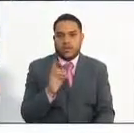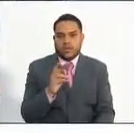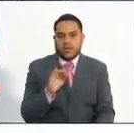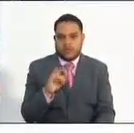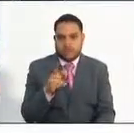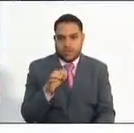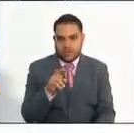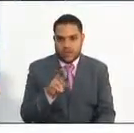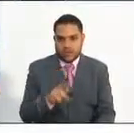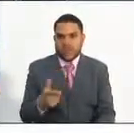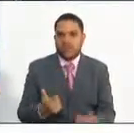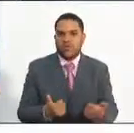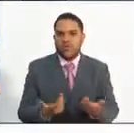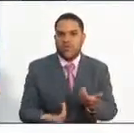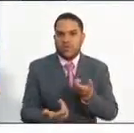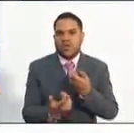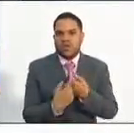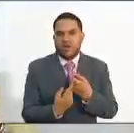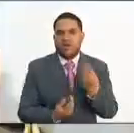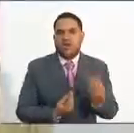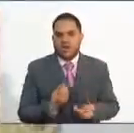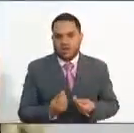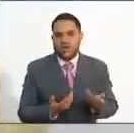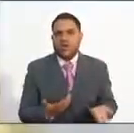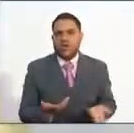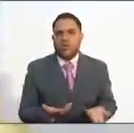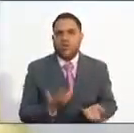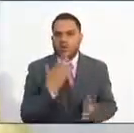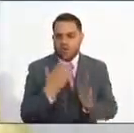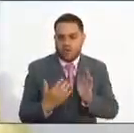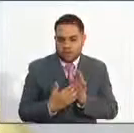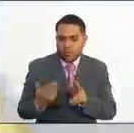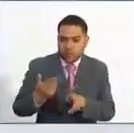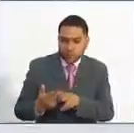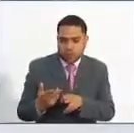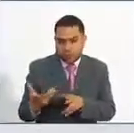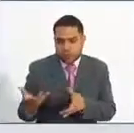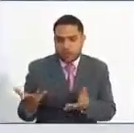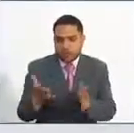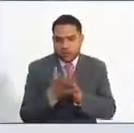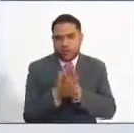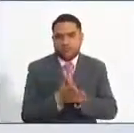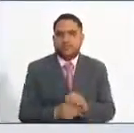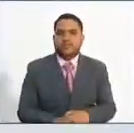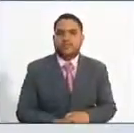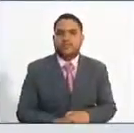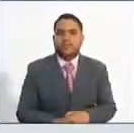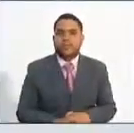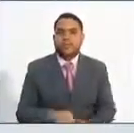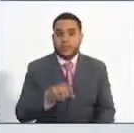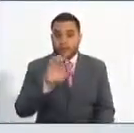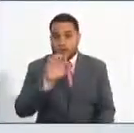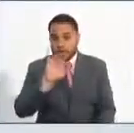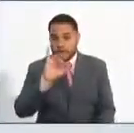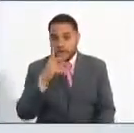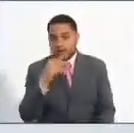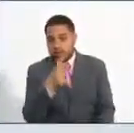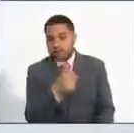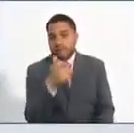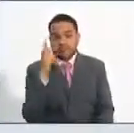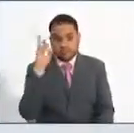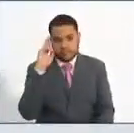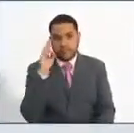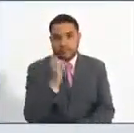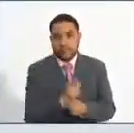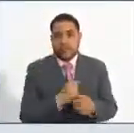de esas convocatorias para luego más adelante abordar las próximas convocatorias. Bueno, Erika, vale la pena. Igualmente,